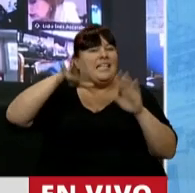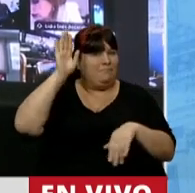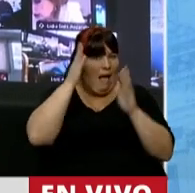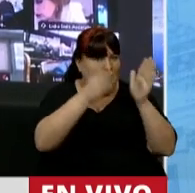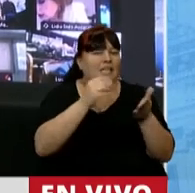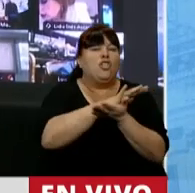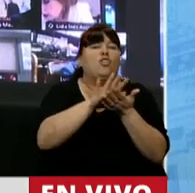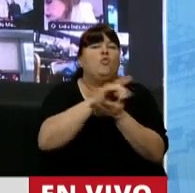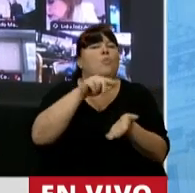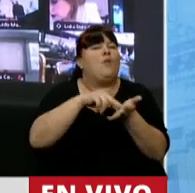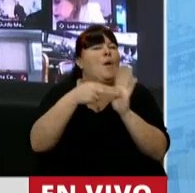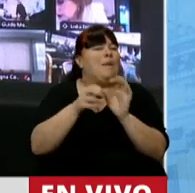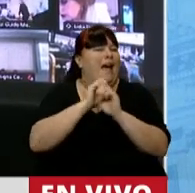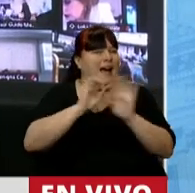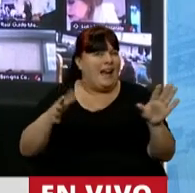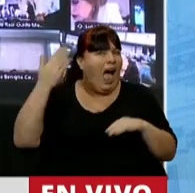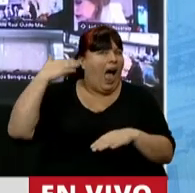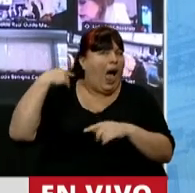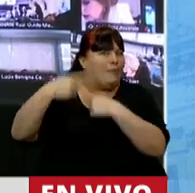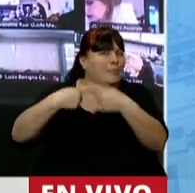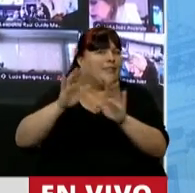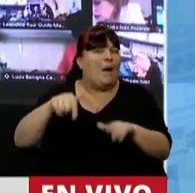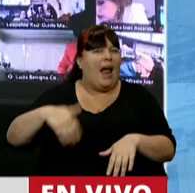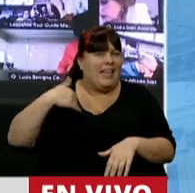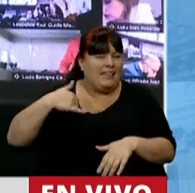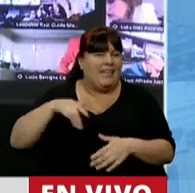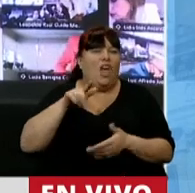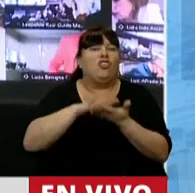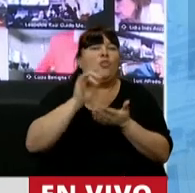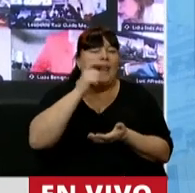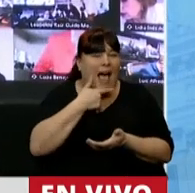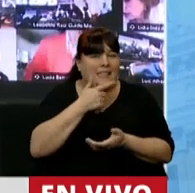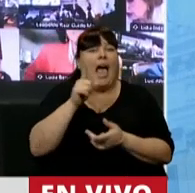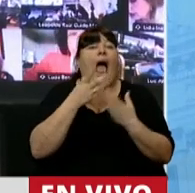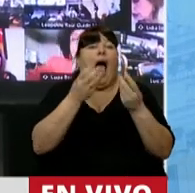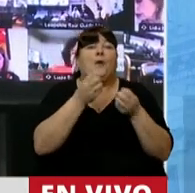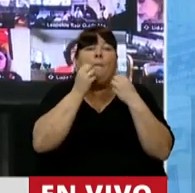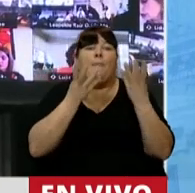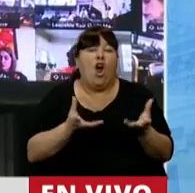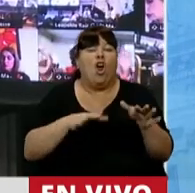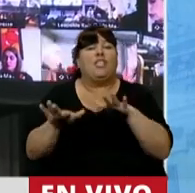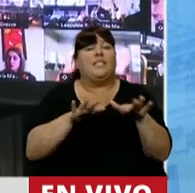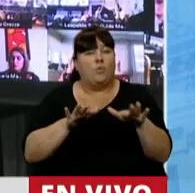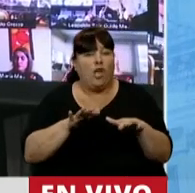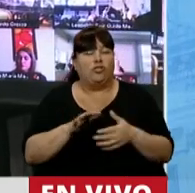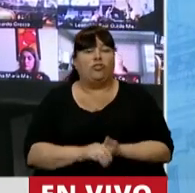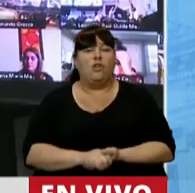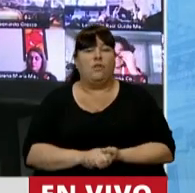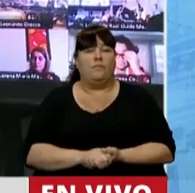para resolver un problema crónico que tiene la Argentina en la materia, que no solo ayudará a mejorar la situación